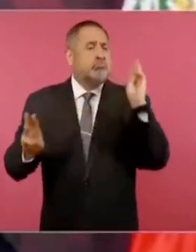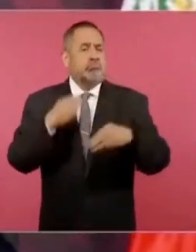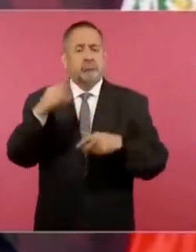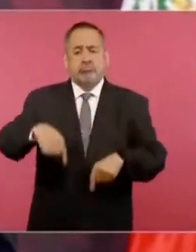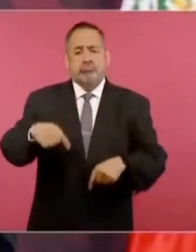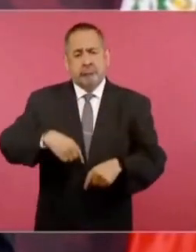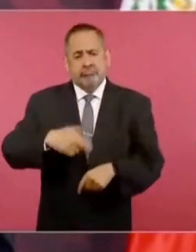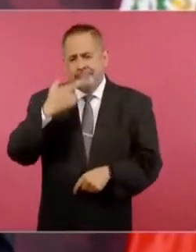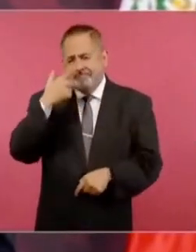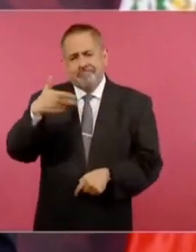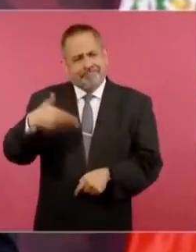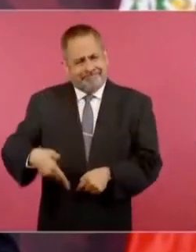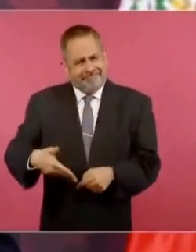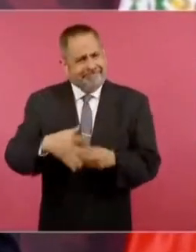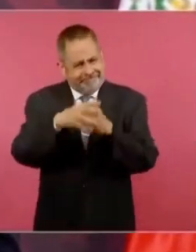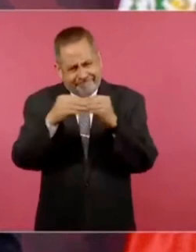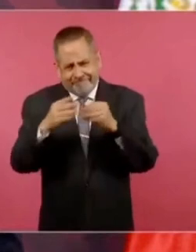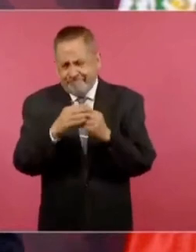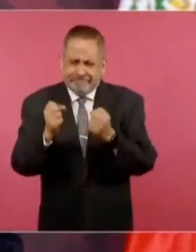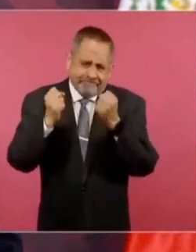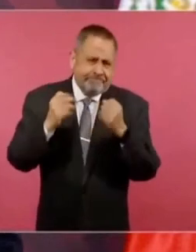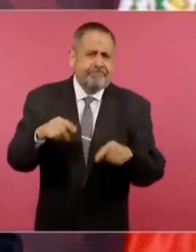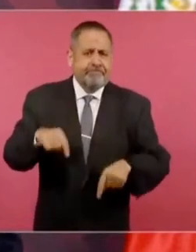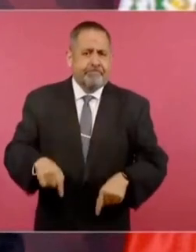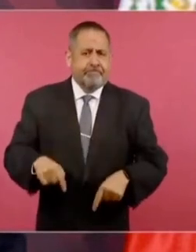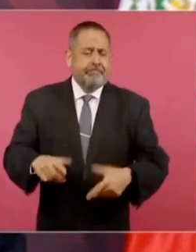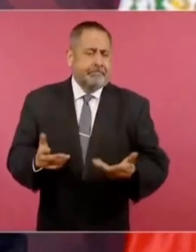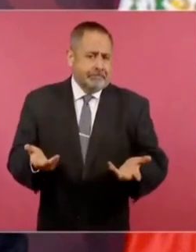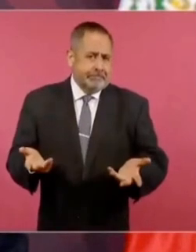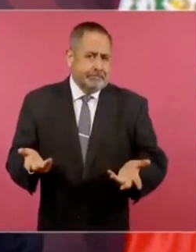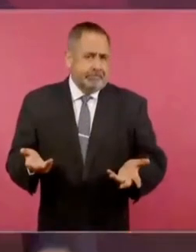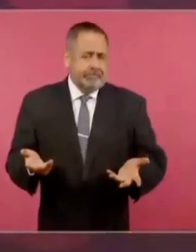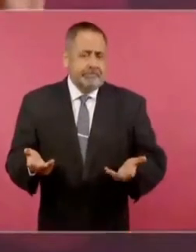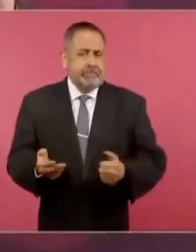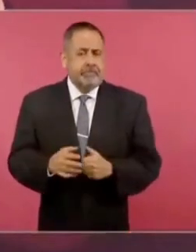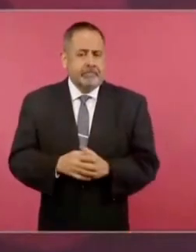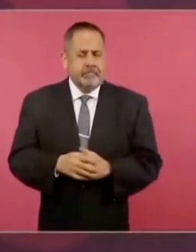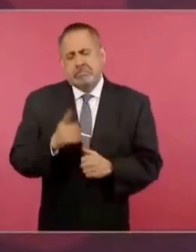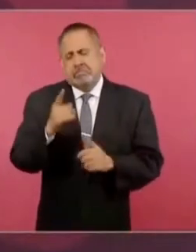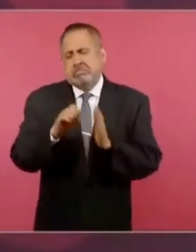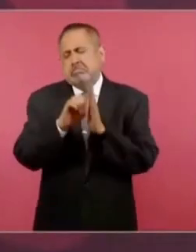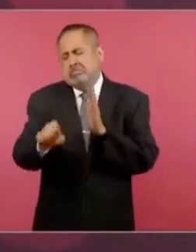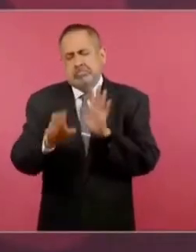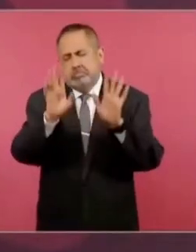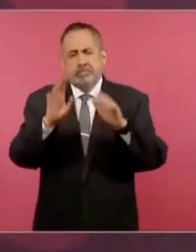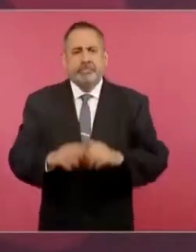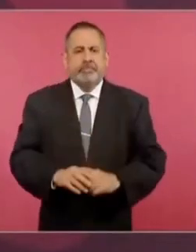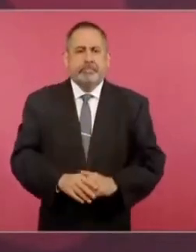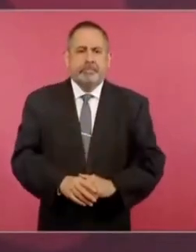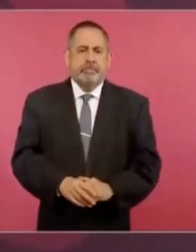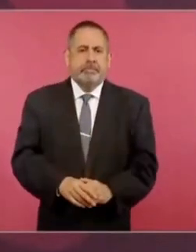Yo, por poner un ejemplo,